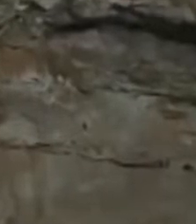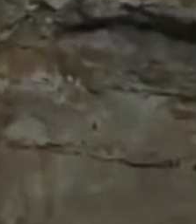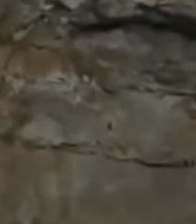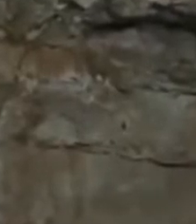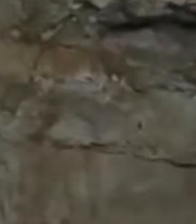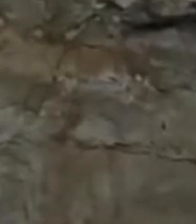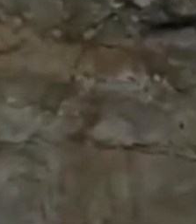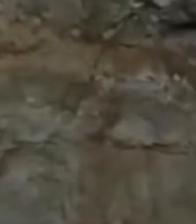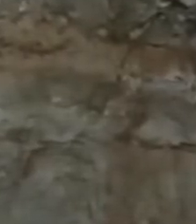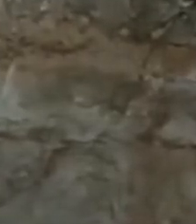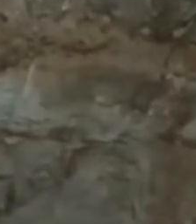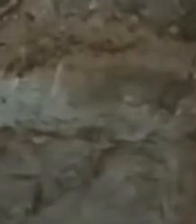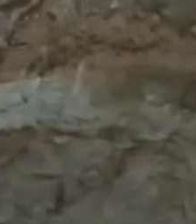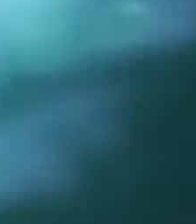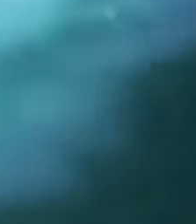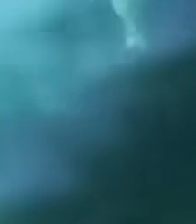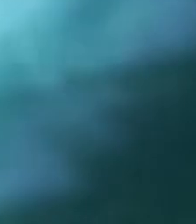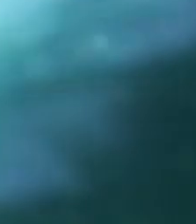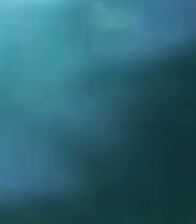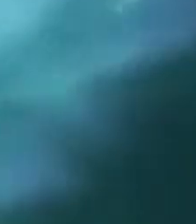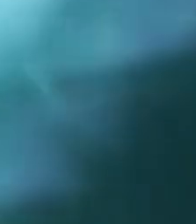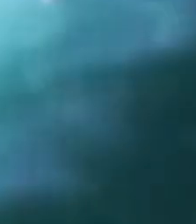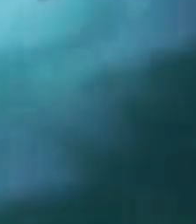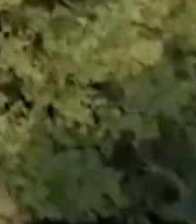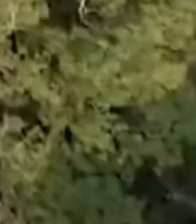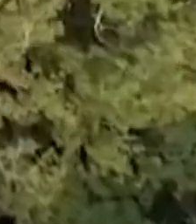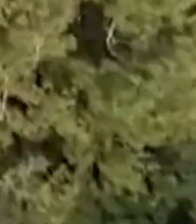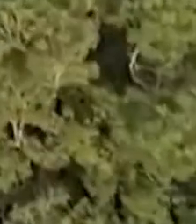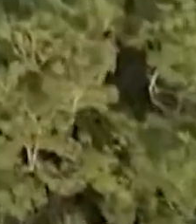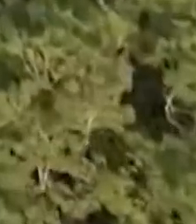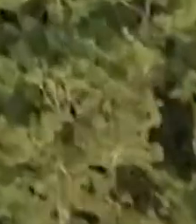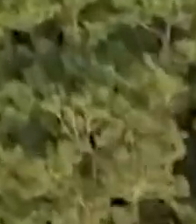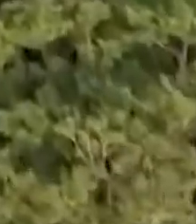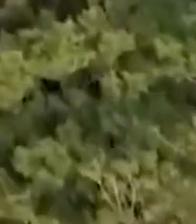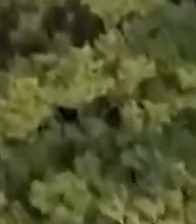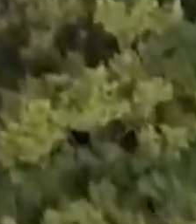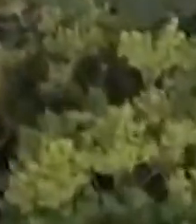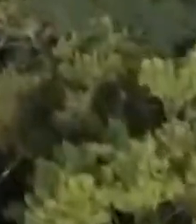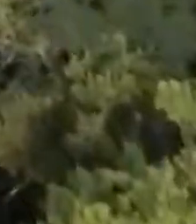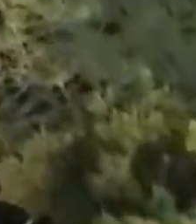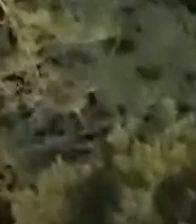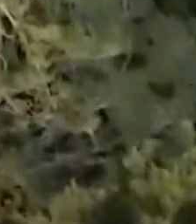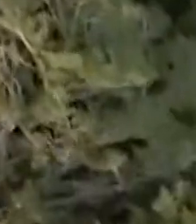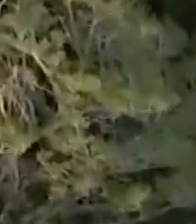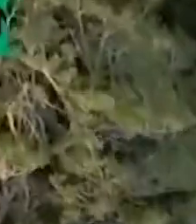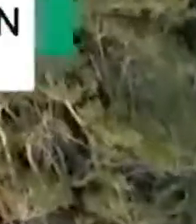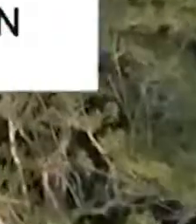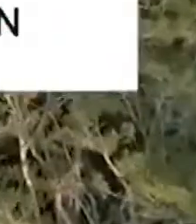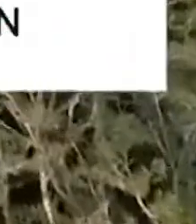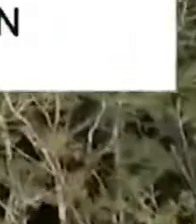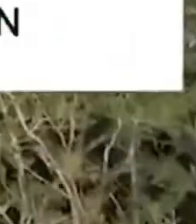red de cavernas, los cenotes. Para los mayas, estas cuevas son sagradas.